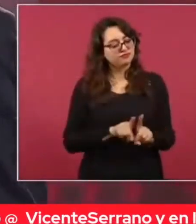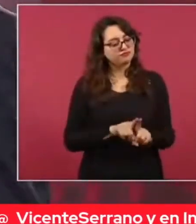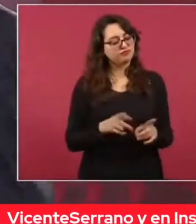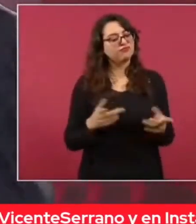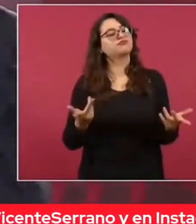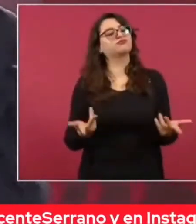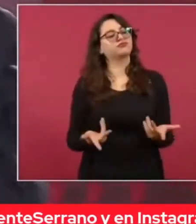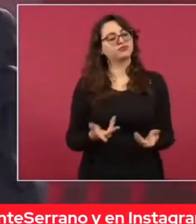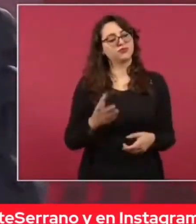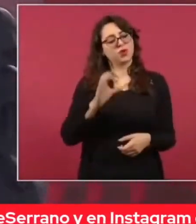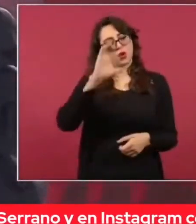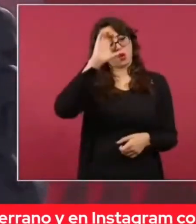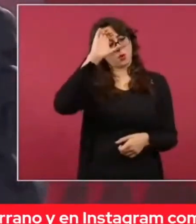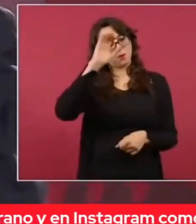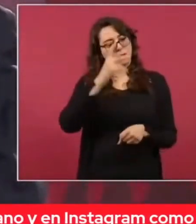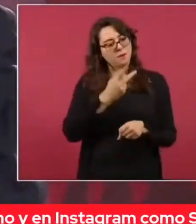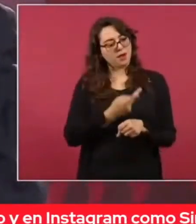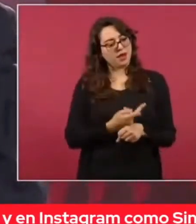Vino acá a verlo.